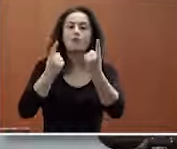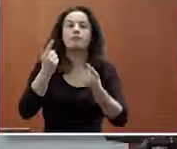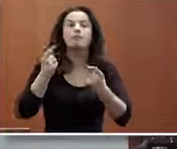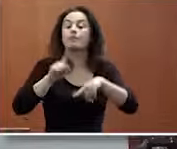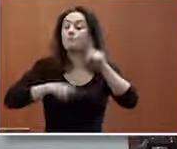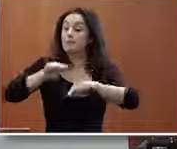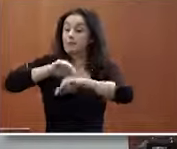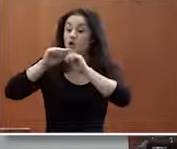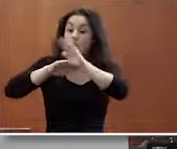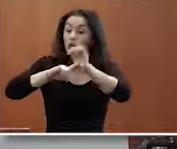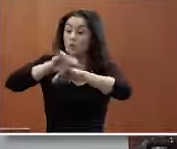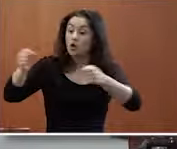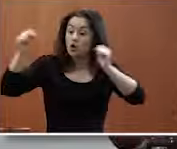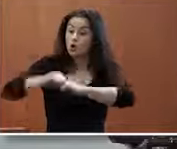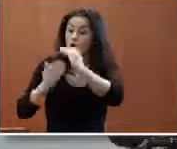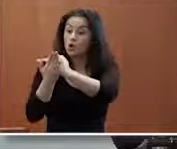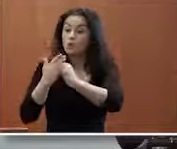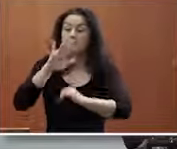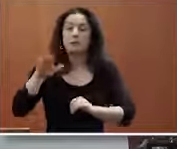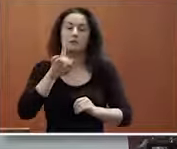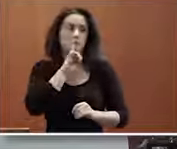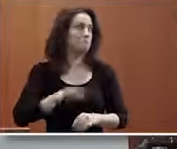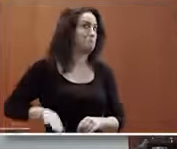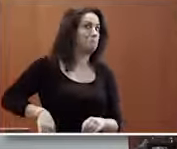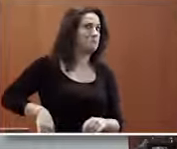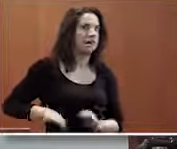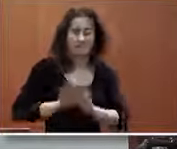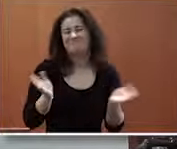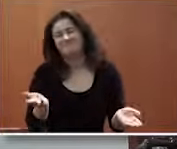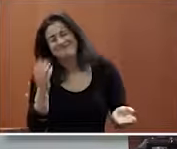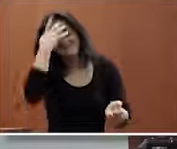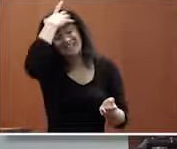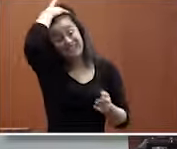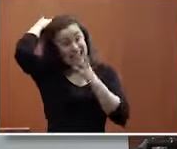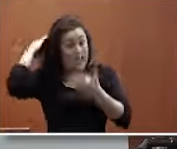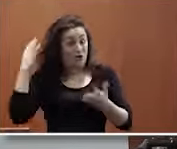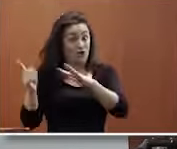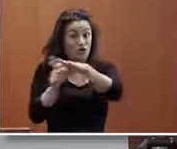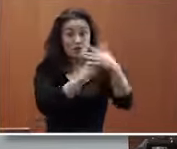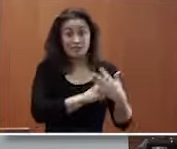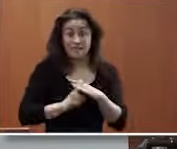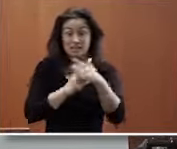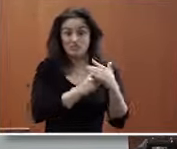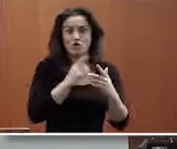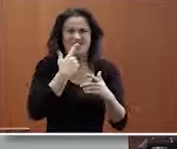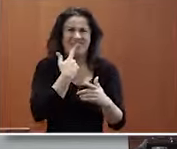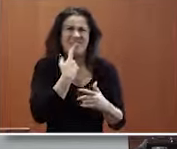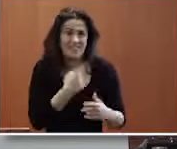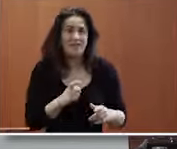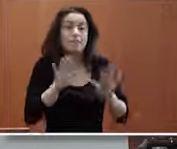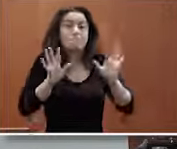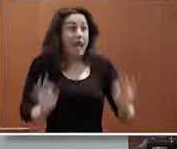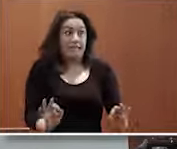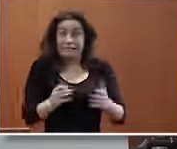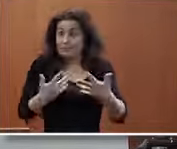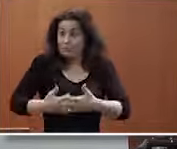colectivo del sector pues parece que como que nadie se entera en fin cosas de este tipo bueno en este contexto en este contexto complicado y difícil pero es el que hay y por